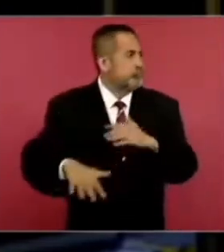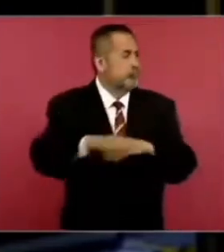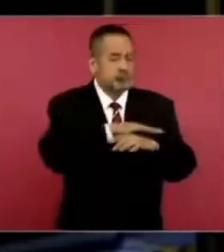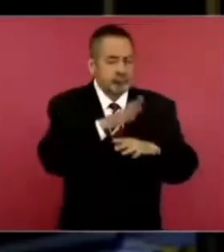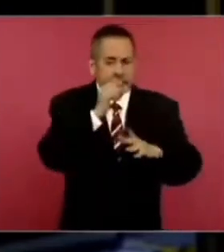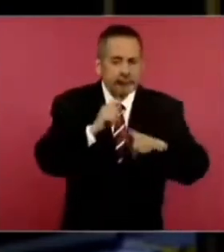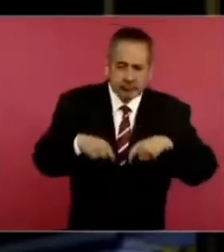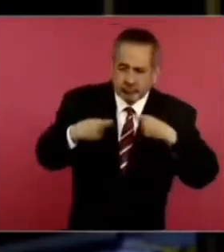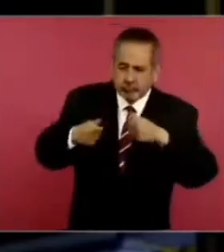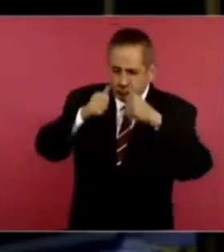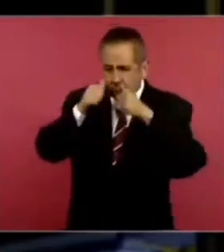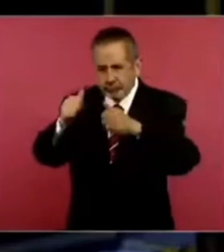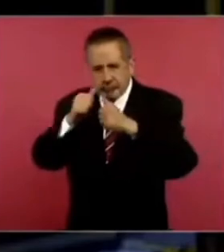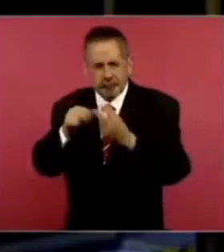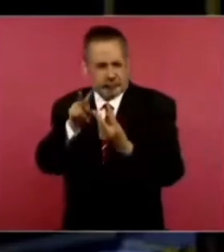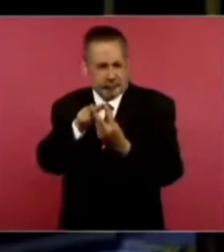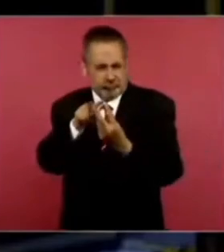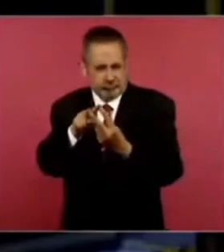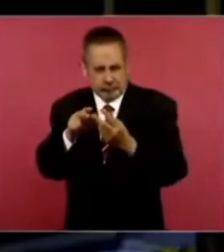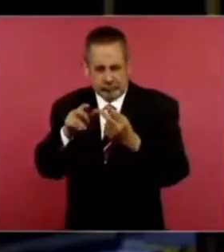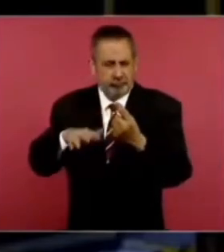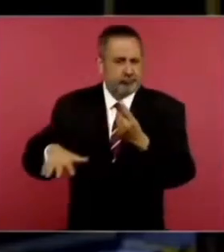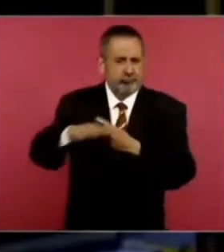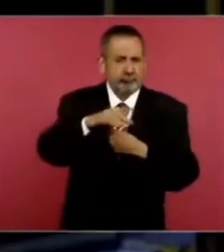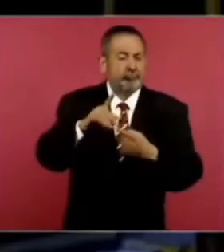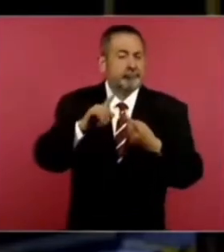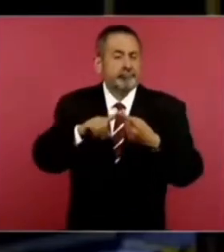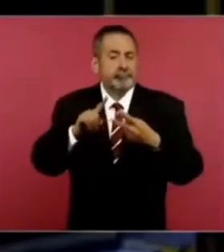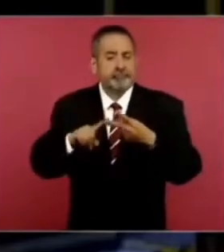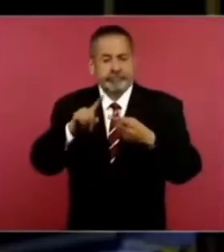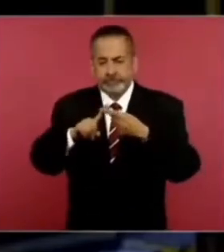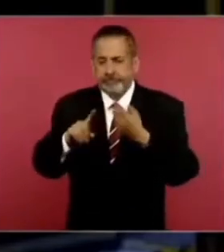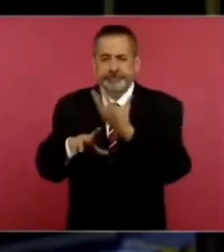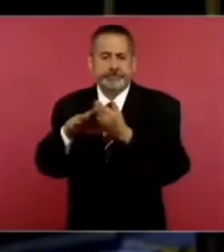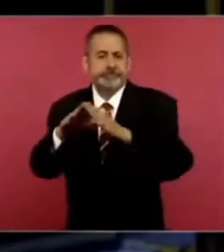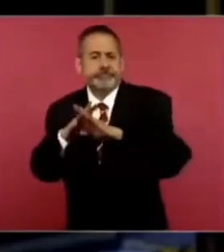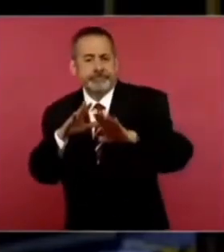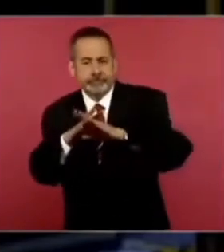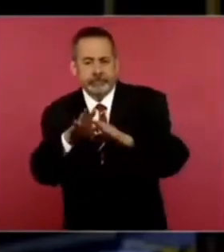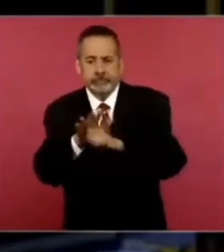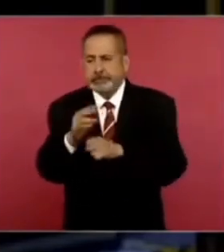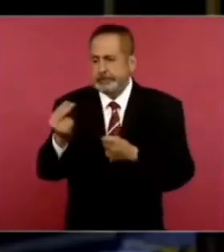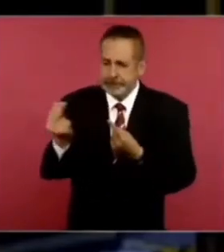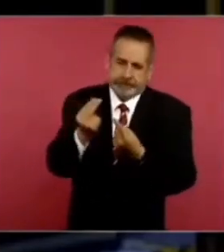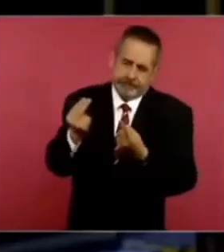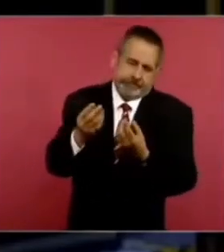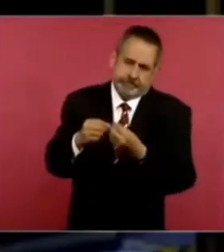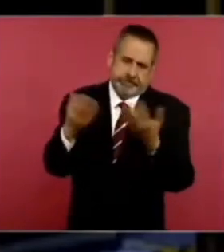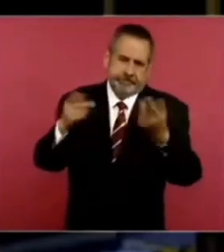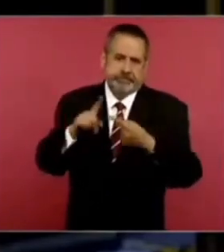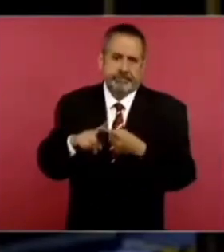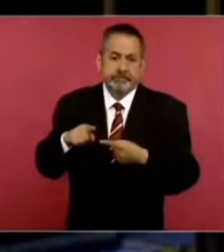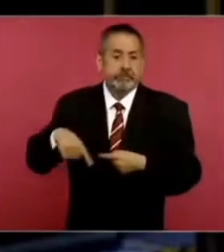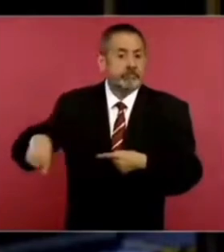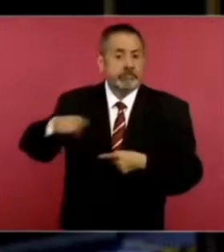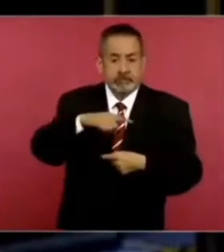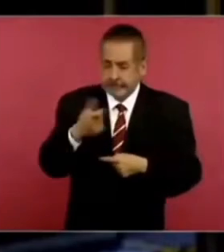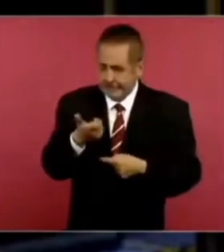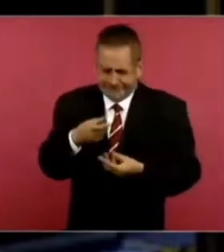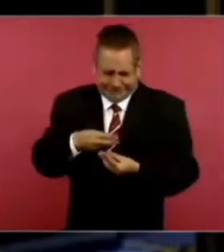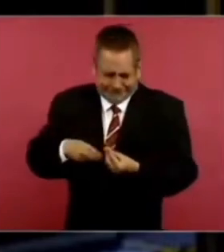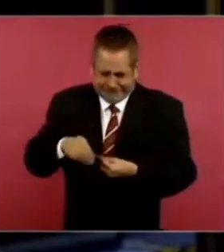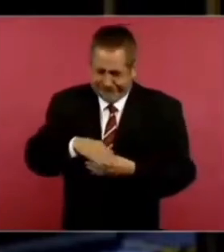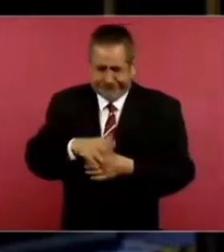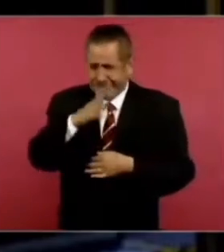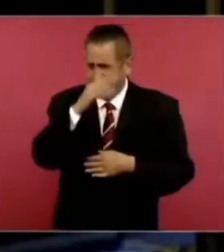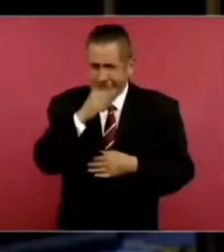para atender en dos sentidos. Primero, para atender a los migrantes y sus necesidades, que son obvias. Hay quienes vienen con lo justo para el